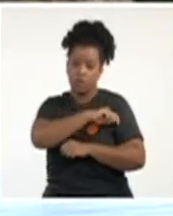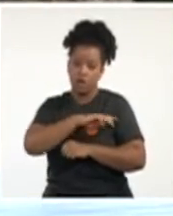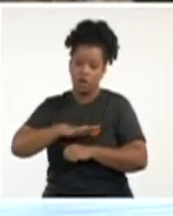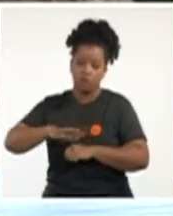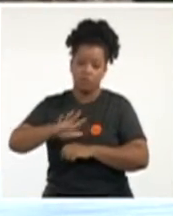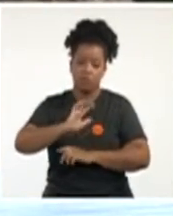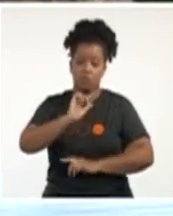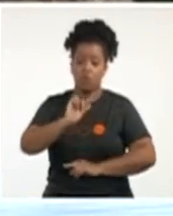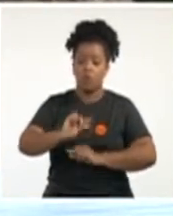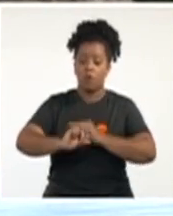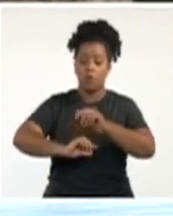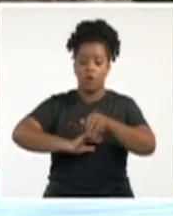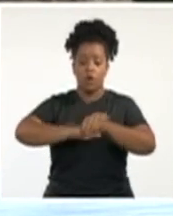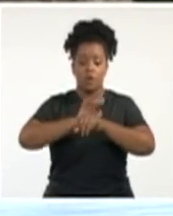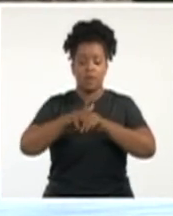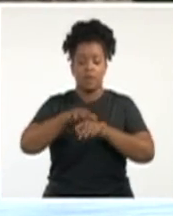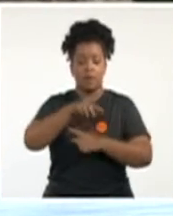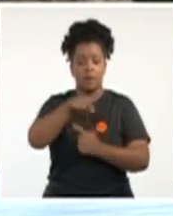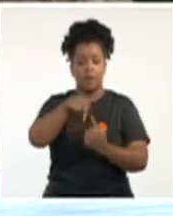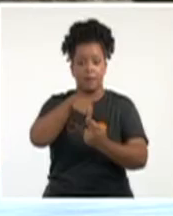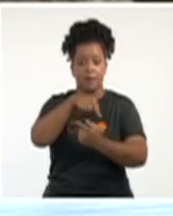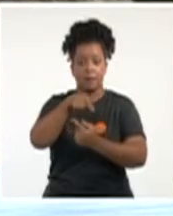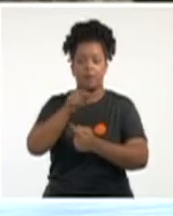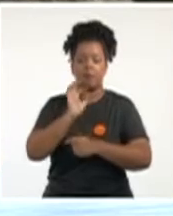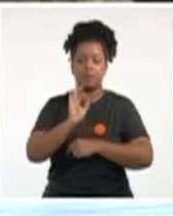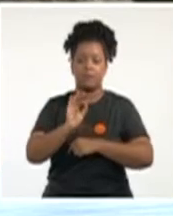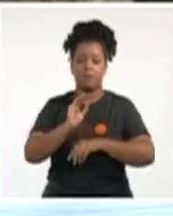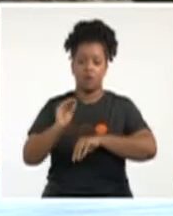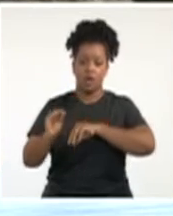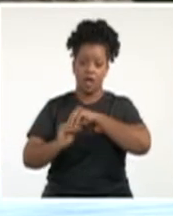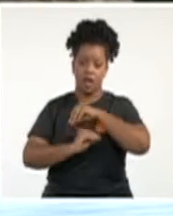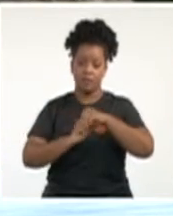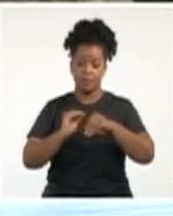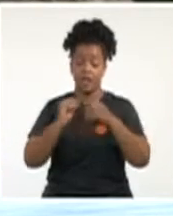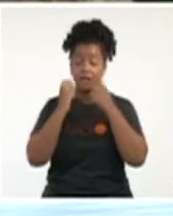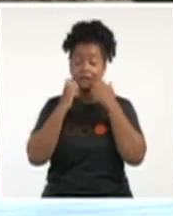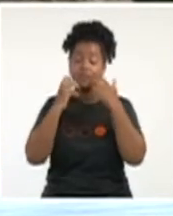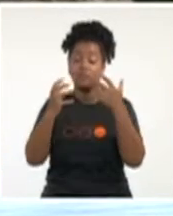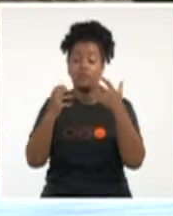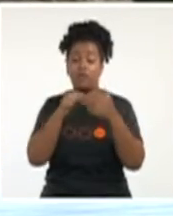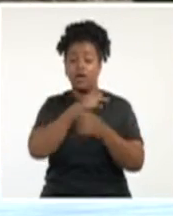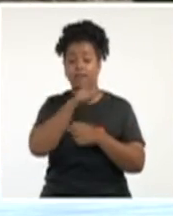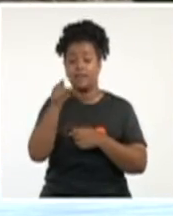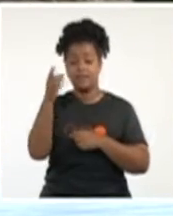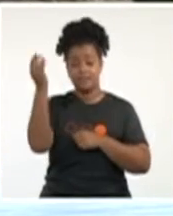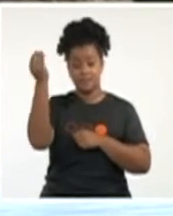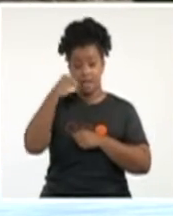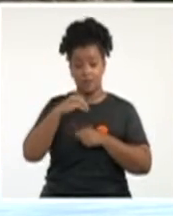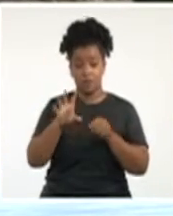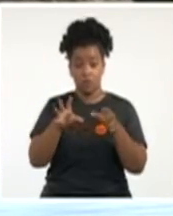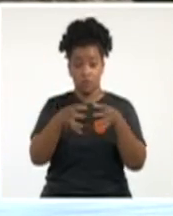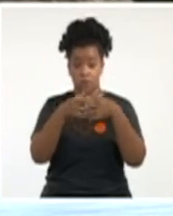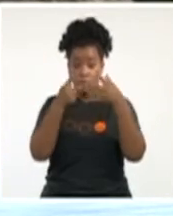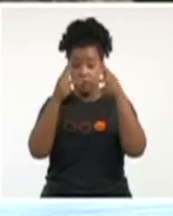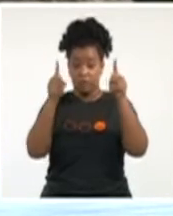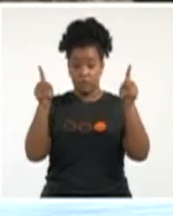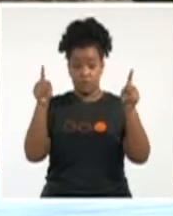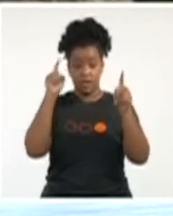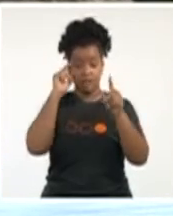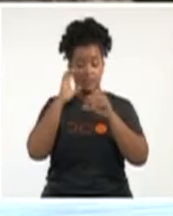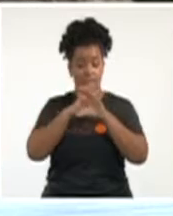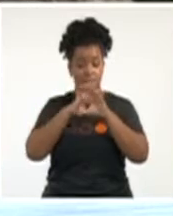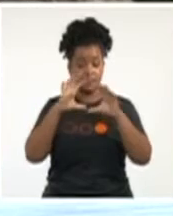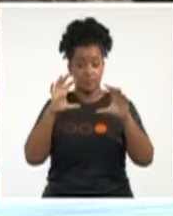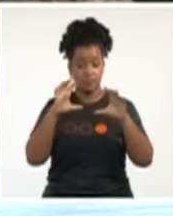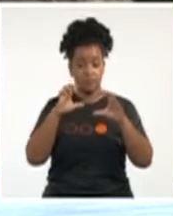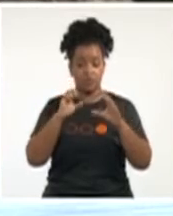evolucionando la enfermedad. Es interesante que se conozca que este grupo de expertos y científicos han